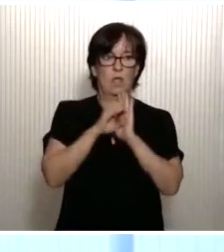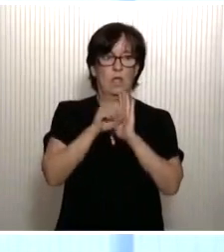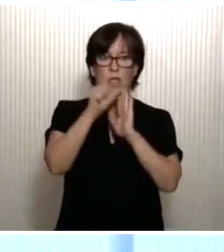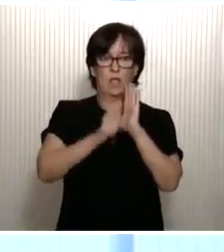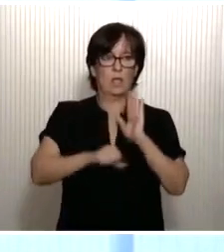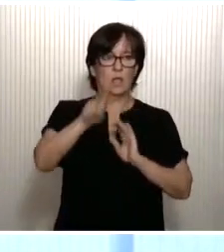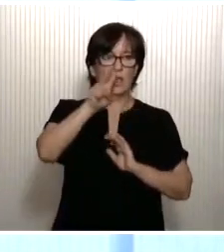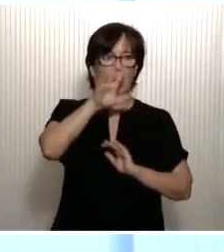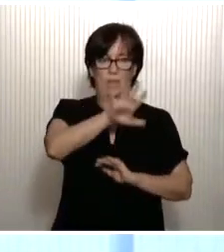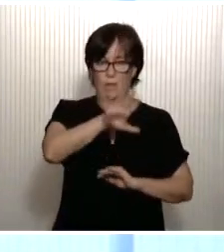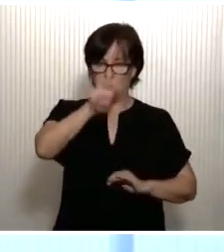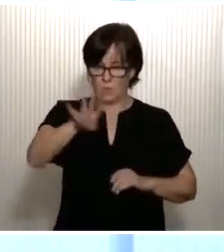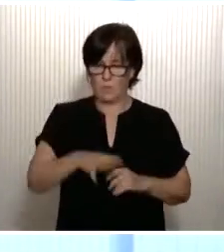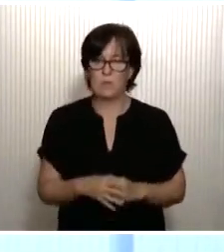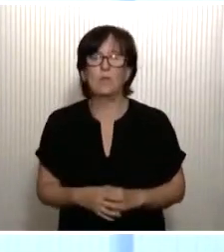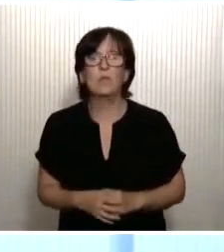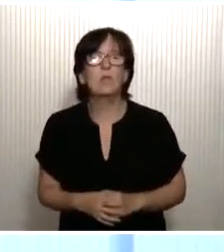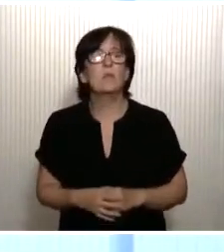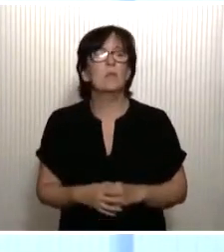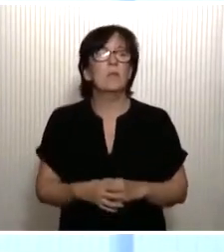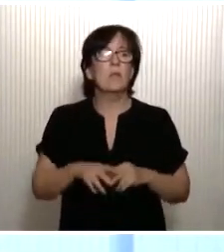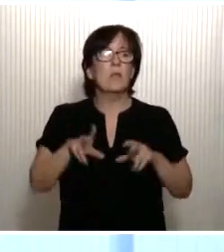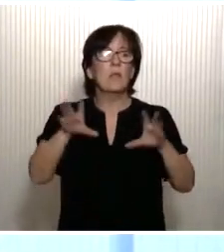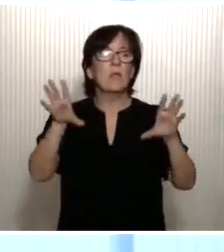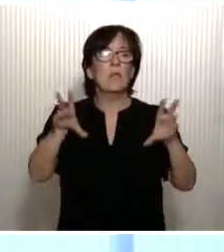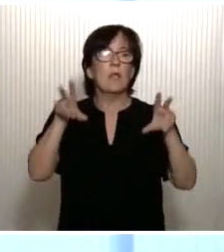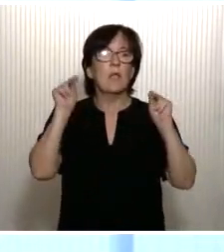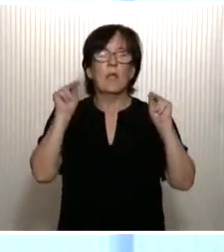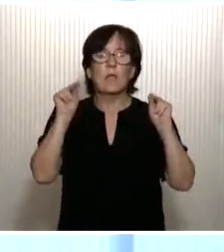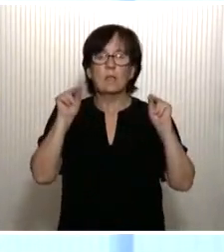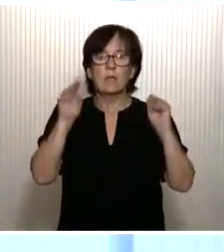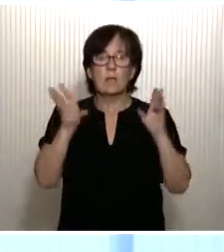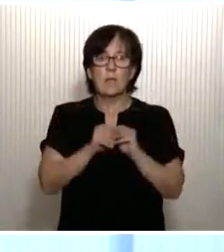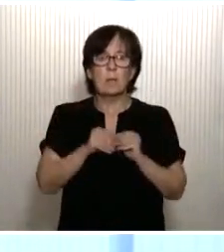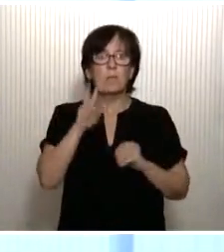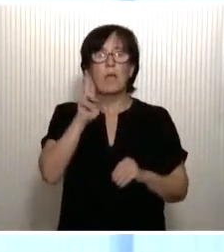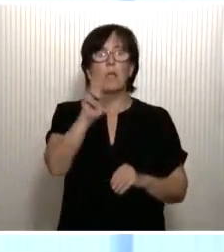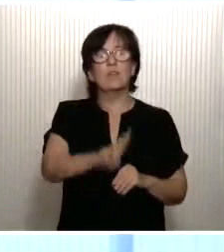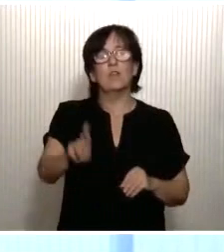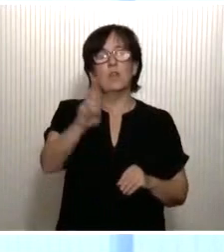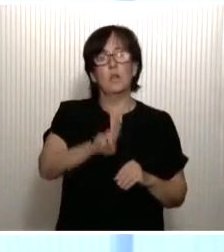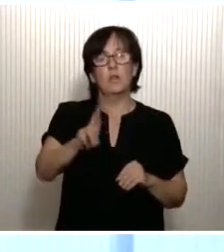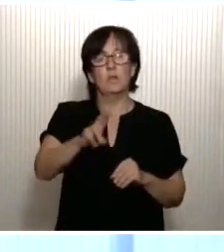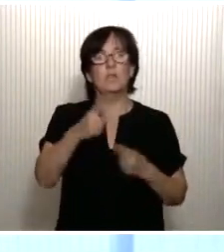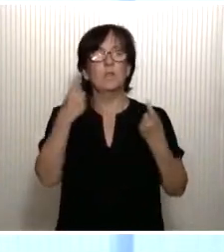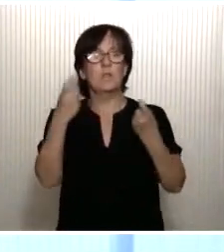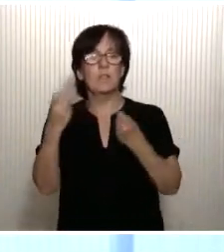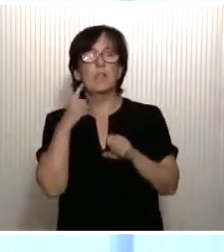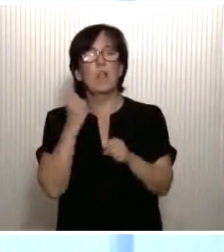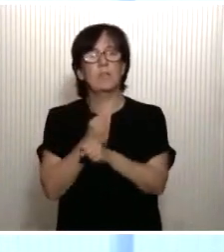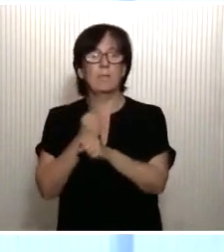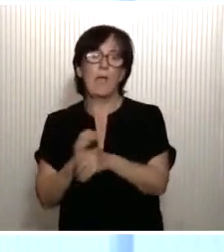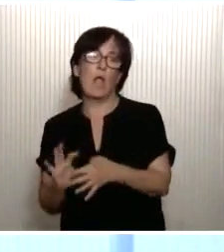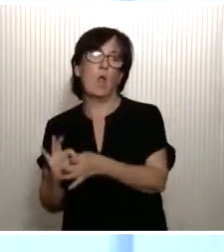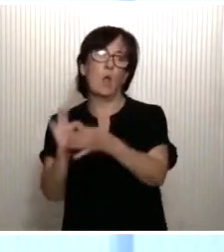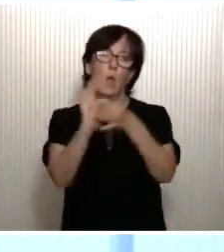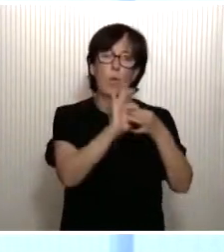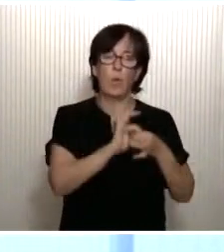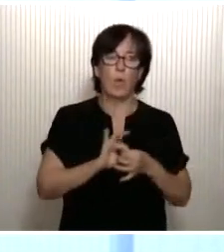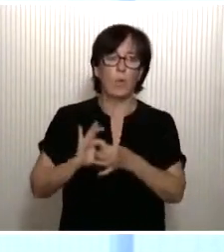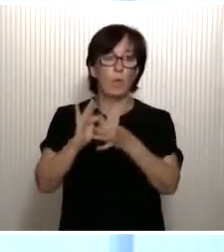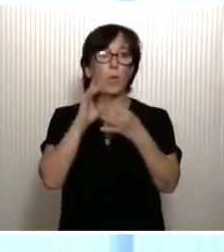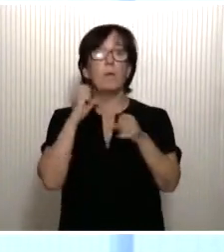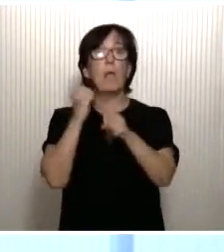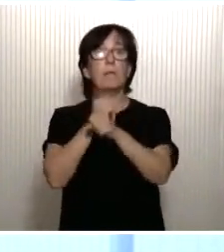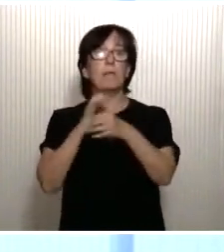54. En definitiva, para recuperarnos necesitamos trabajar unidos. Y para